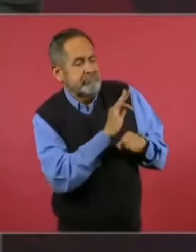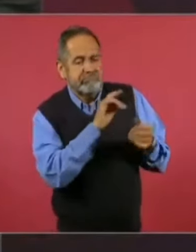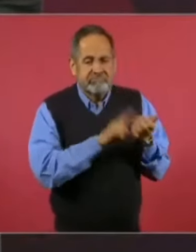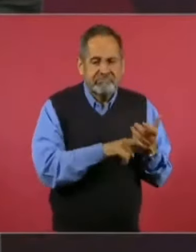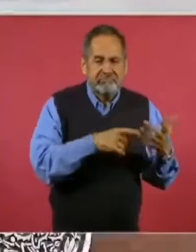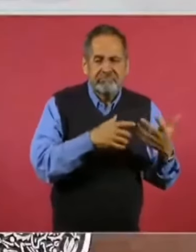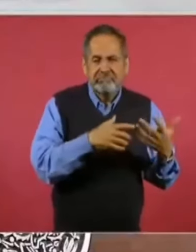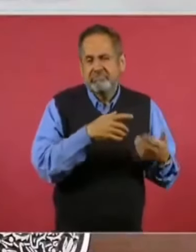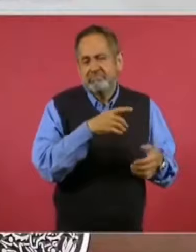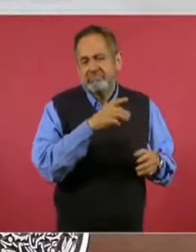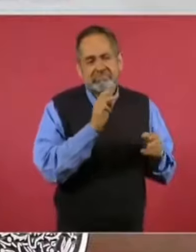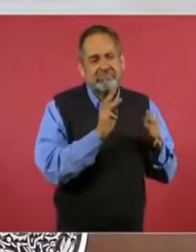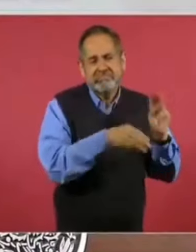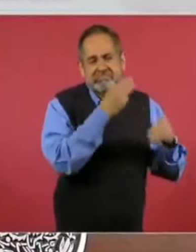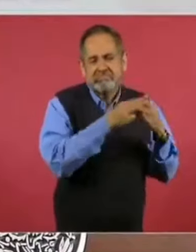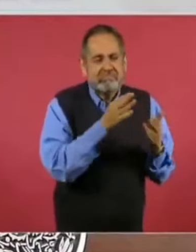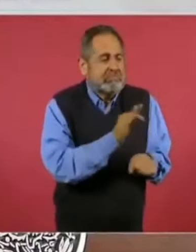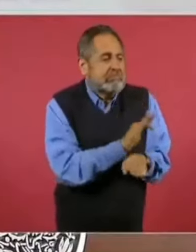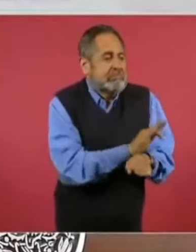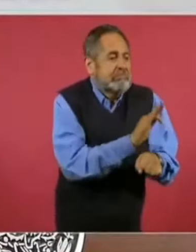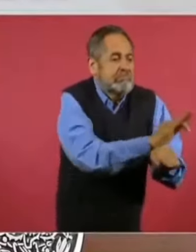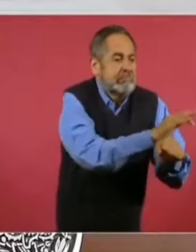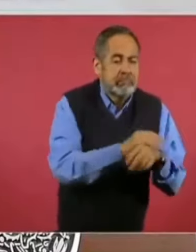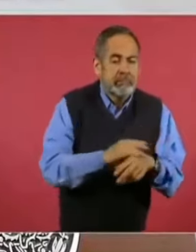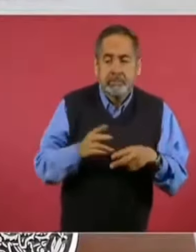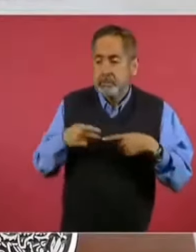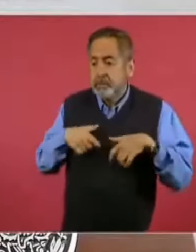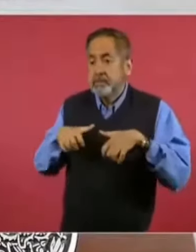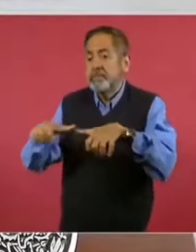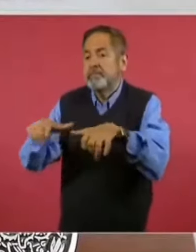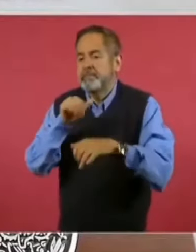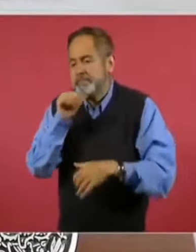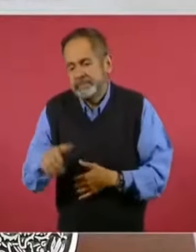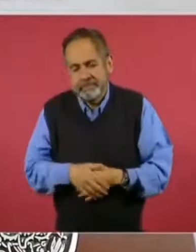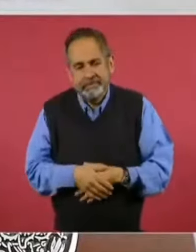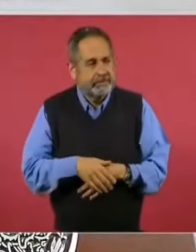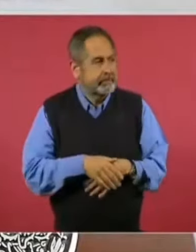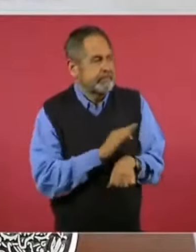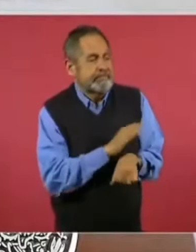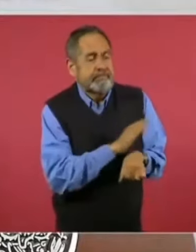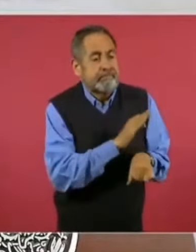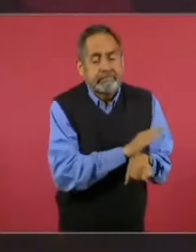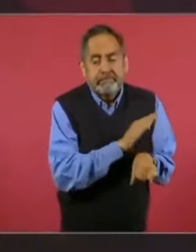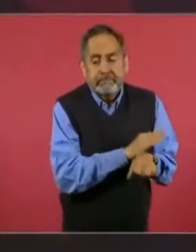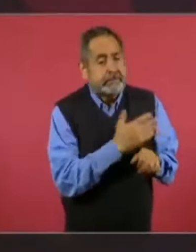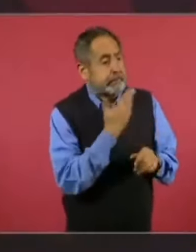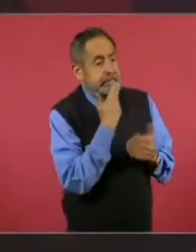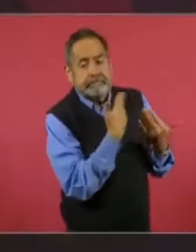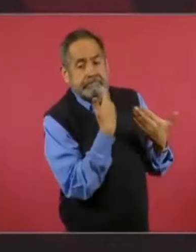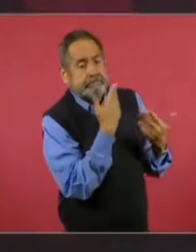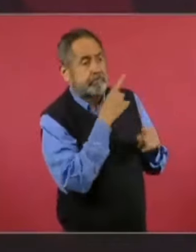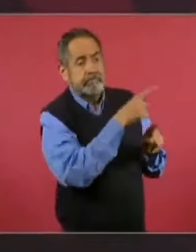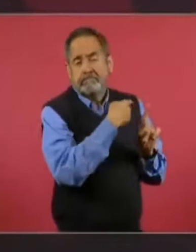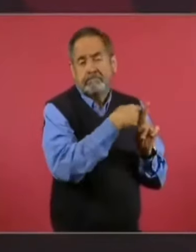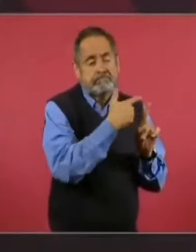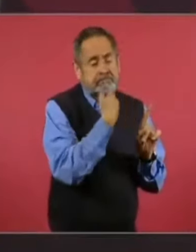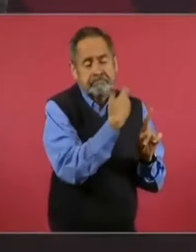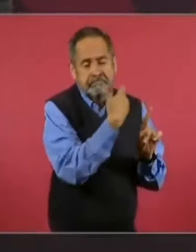económicas y financieras, y eso les quita profesionalismo y les quita objetividad.